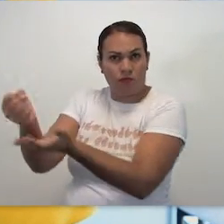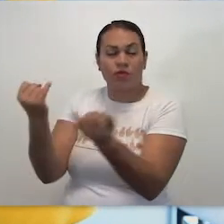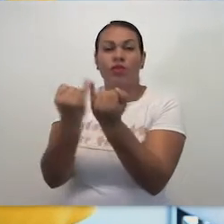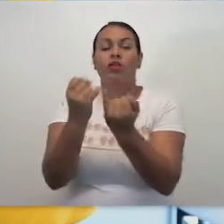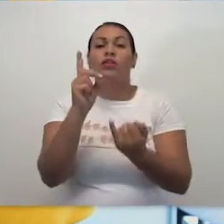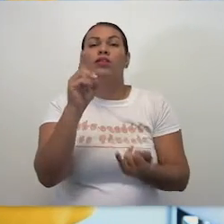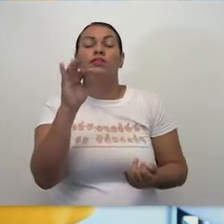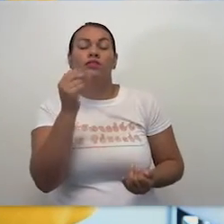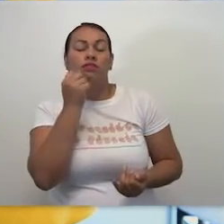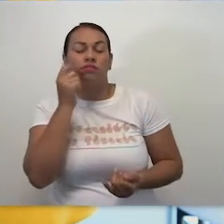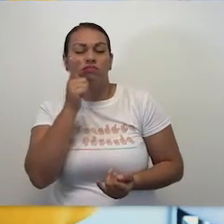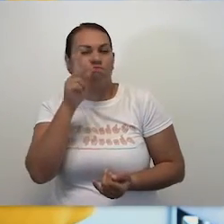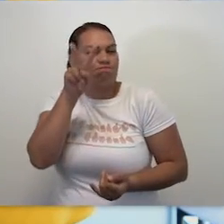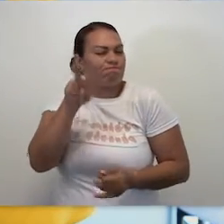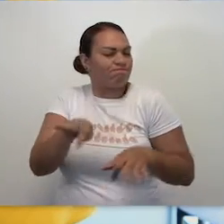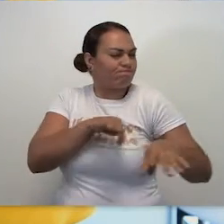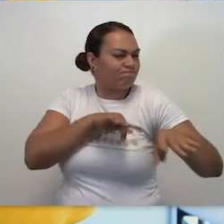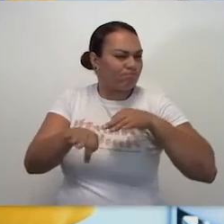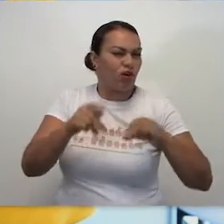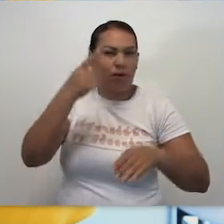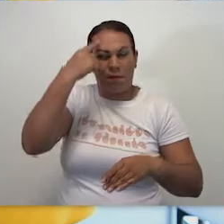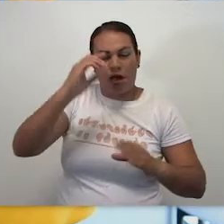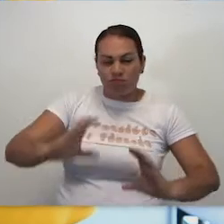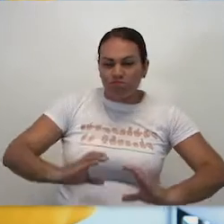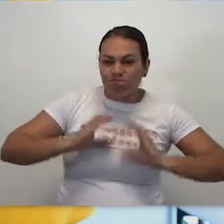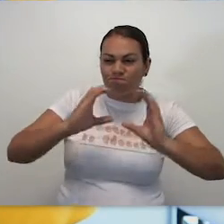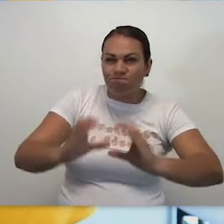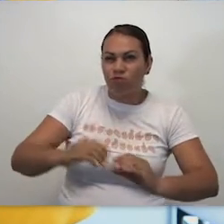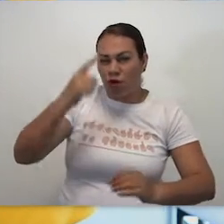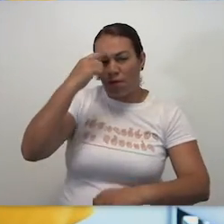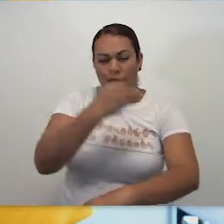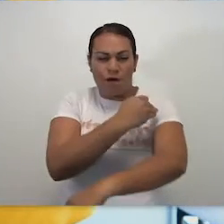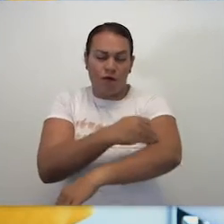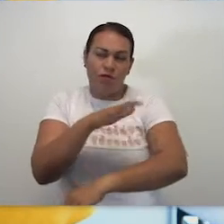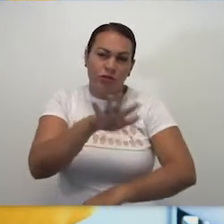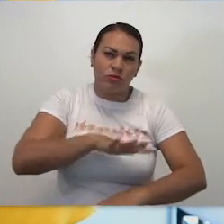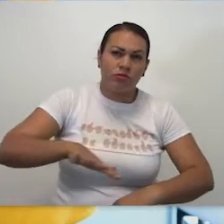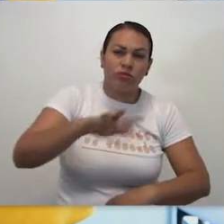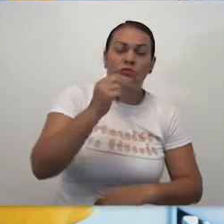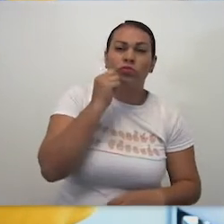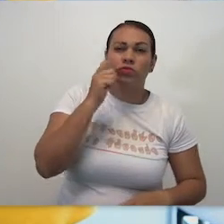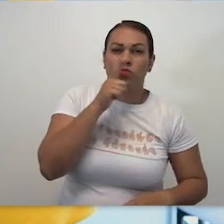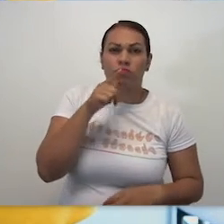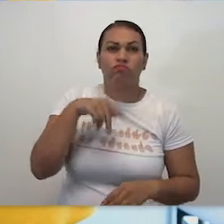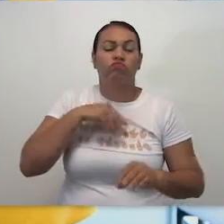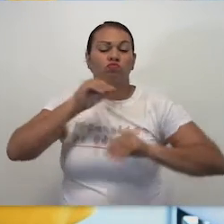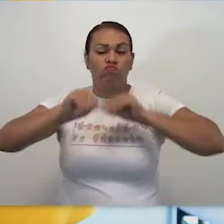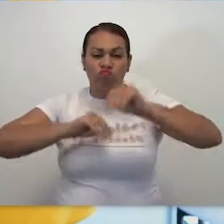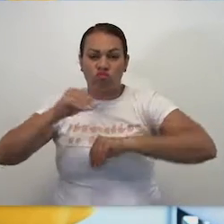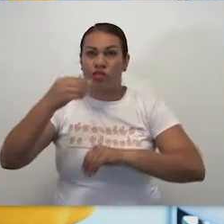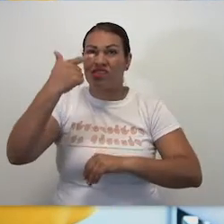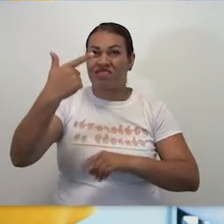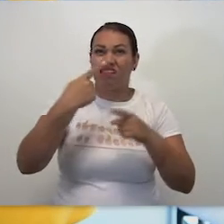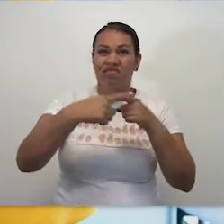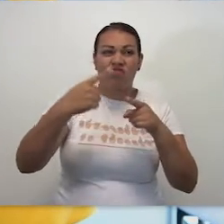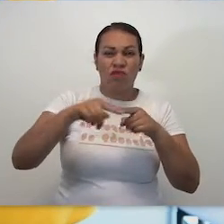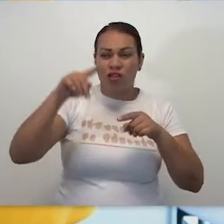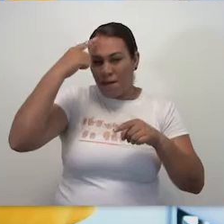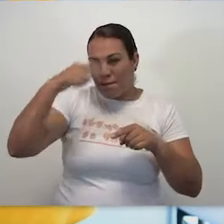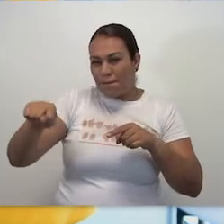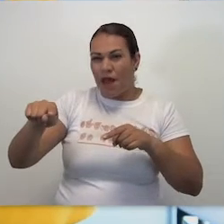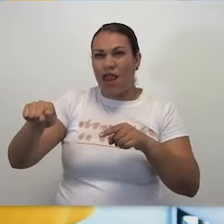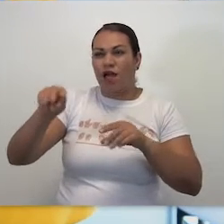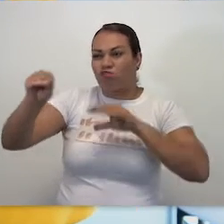DIF Tlajomulco, hemos hecho un trabajo ejemplar en el cuidado y apoyo de las familias tlajomulquenses. Instalamos 7